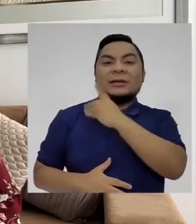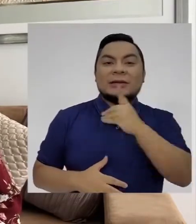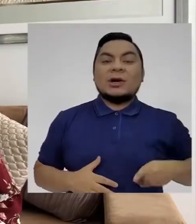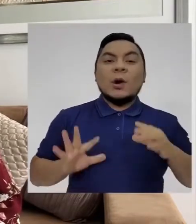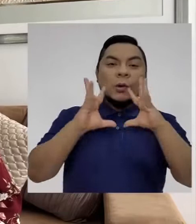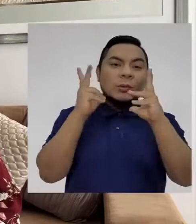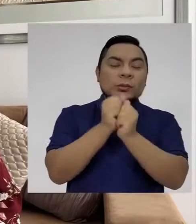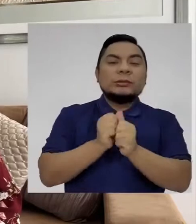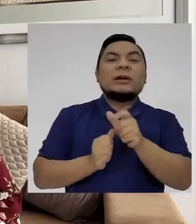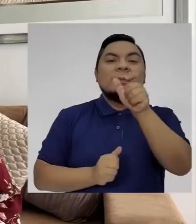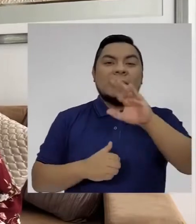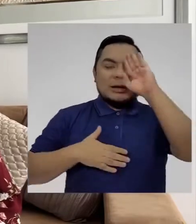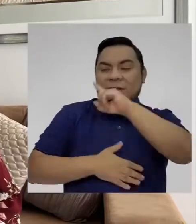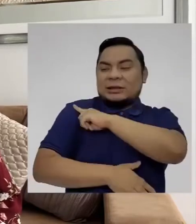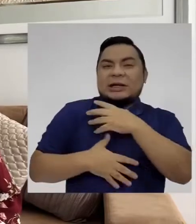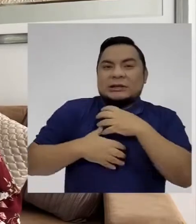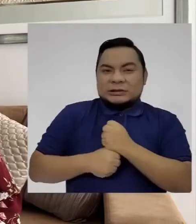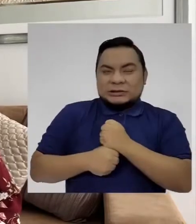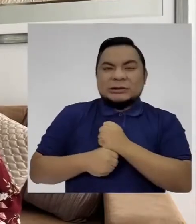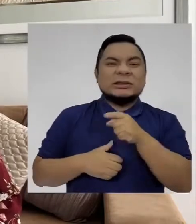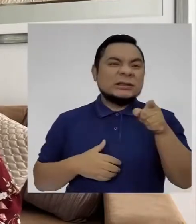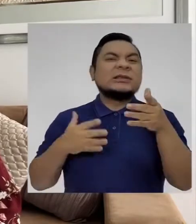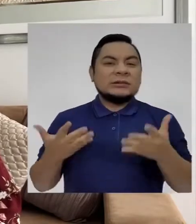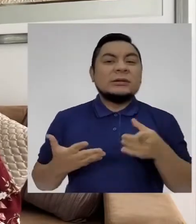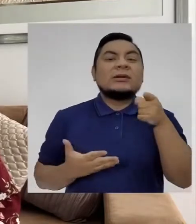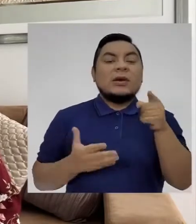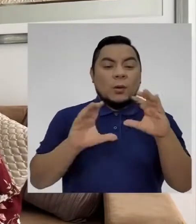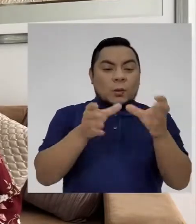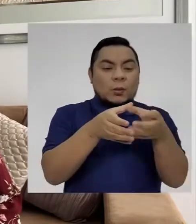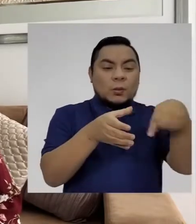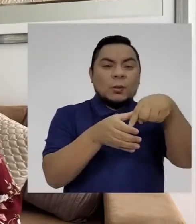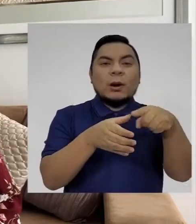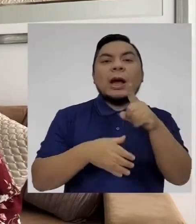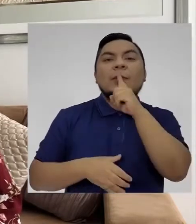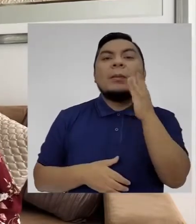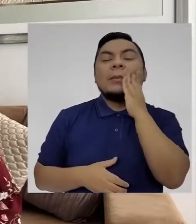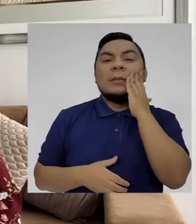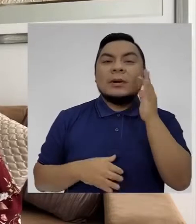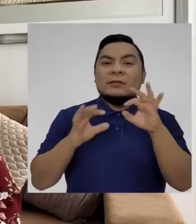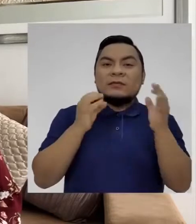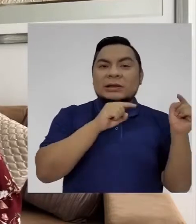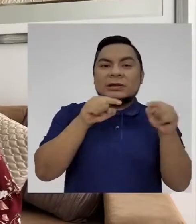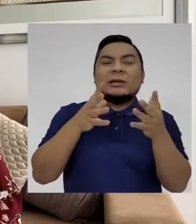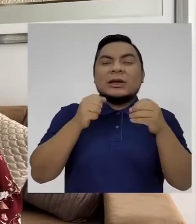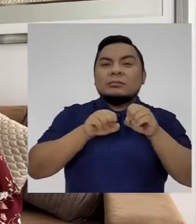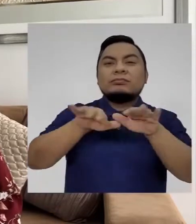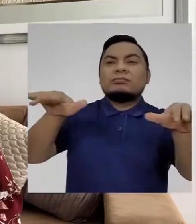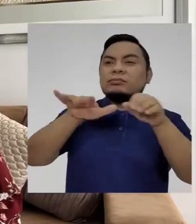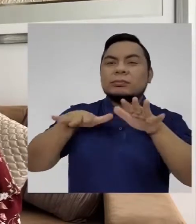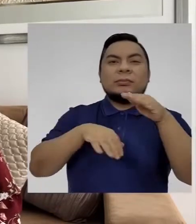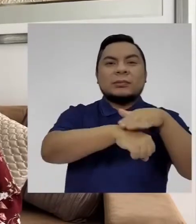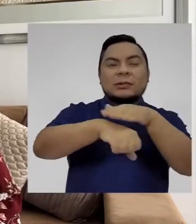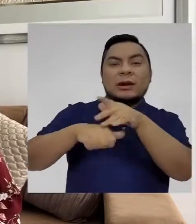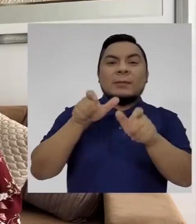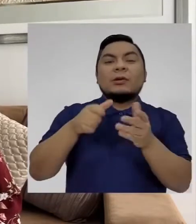directora de la asociación Duchenne Parents Project. Este es un colectivo de padres que busca concientizar a la población